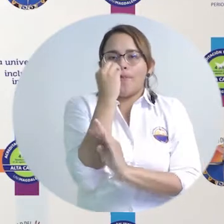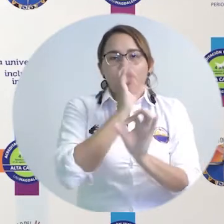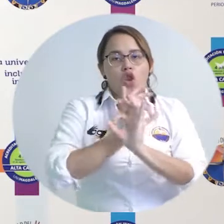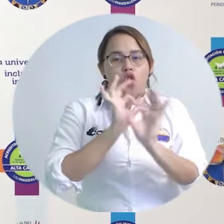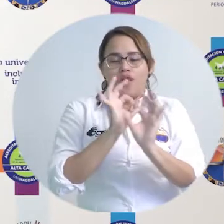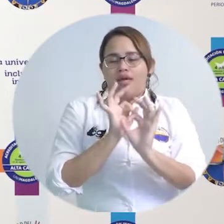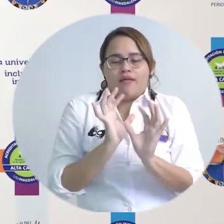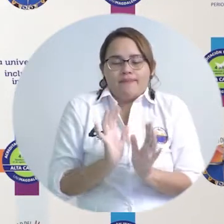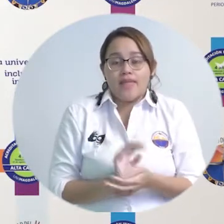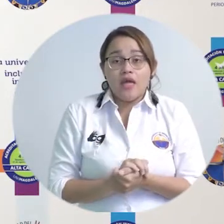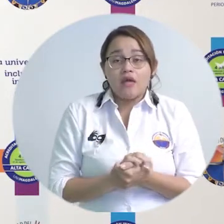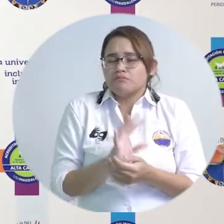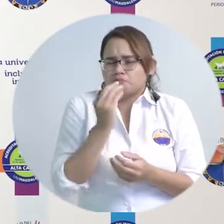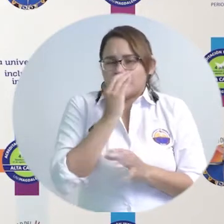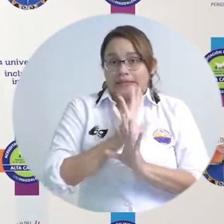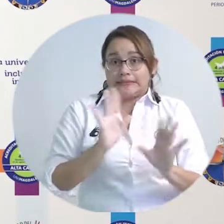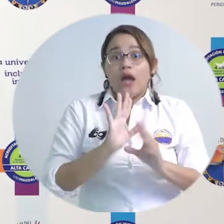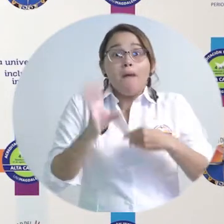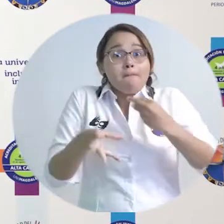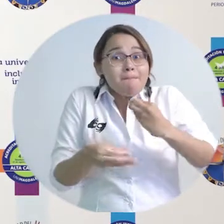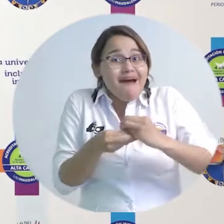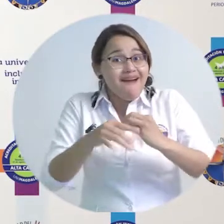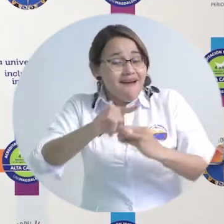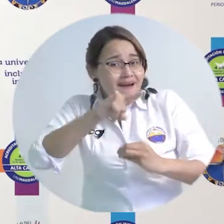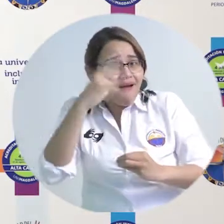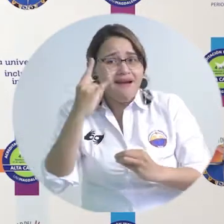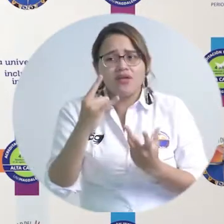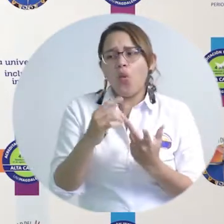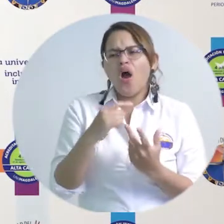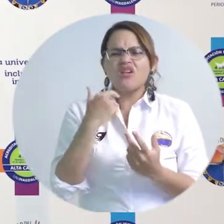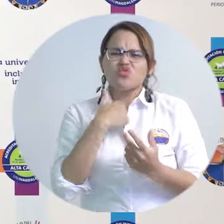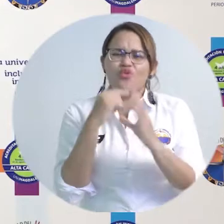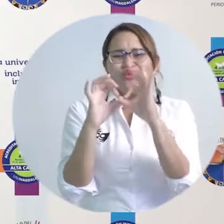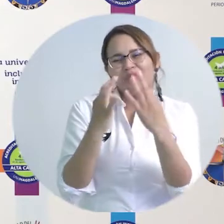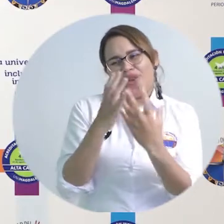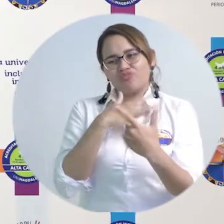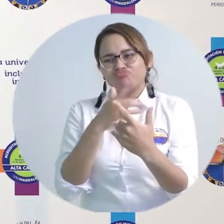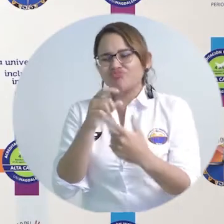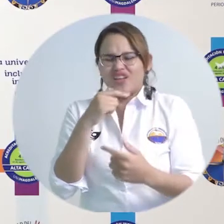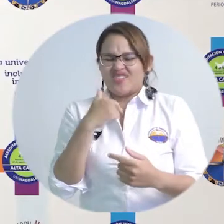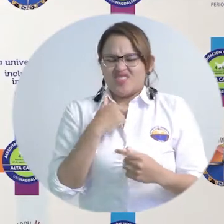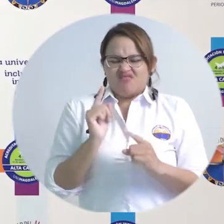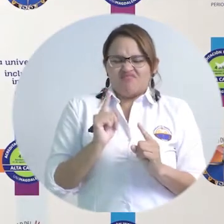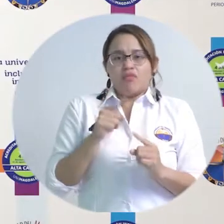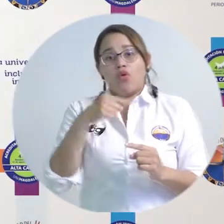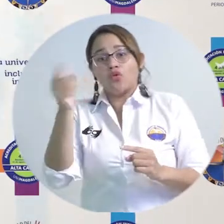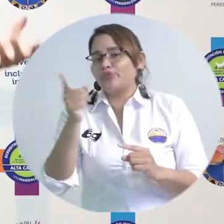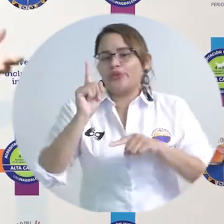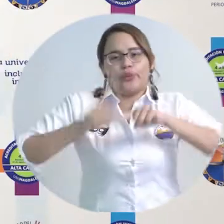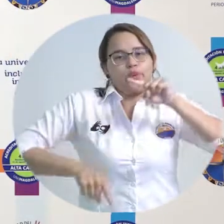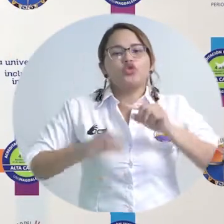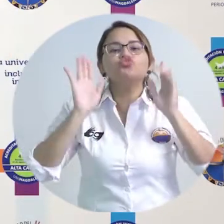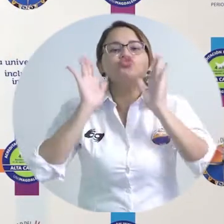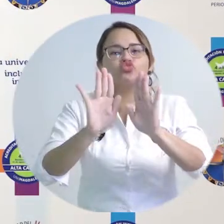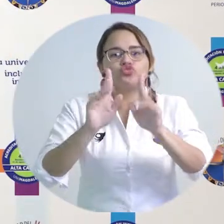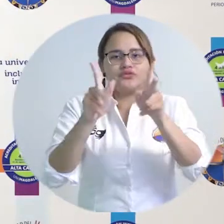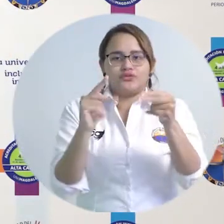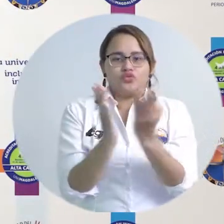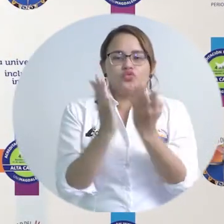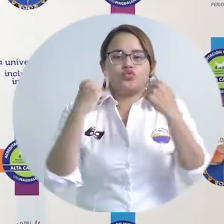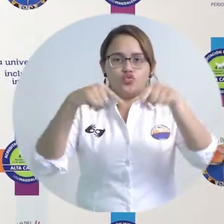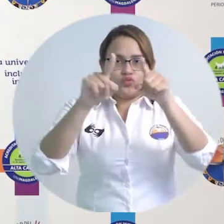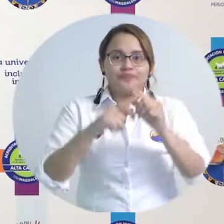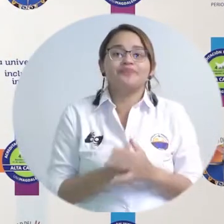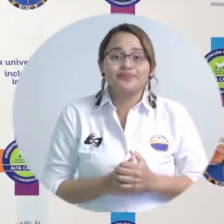en su hogar tienen ya el tema de granos, necesitan la parte de las proteínas. De pronto, algunos tienen lo contrario. Entonces,